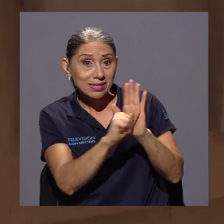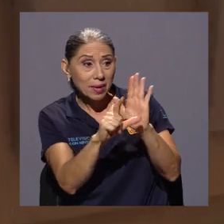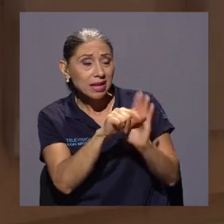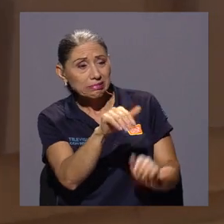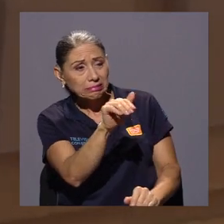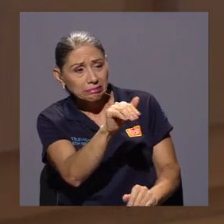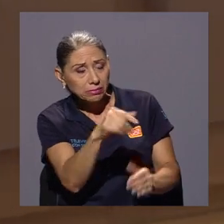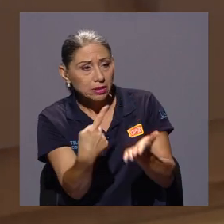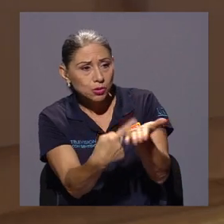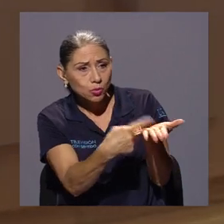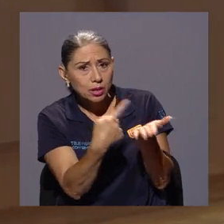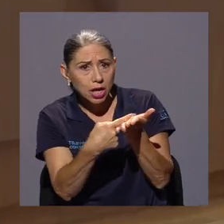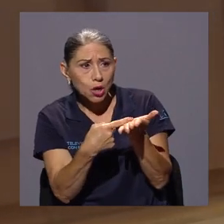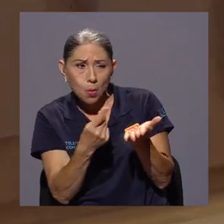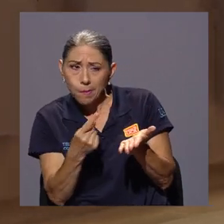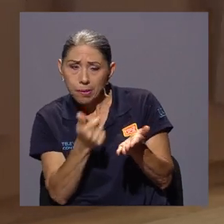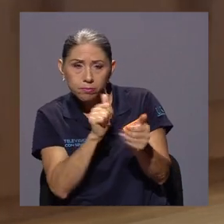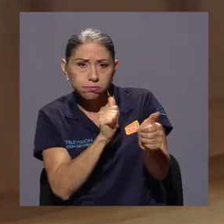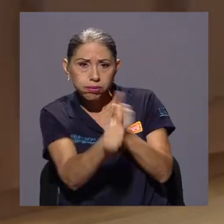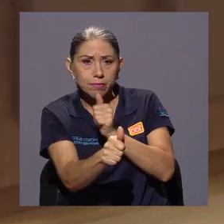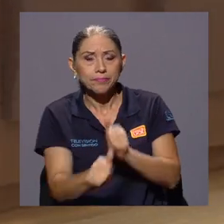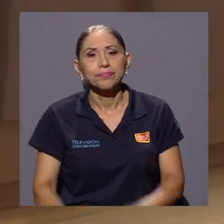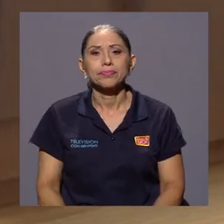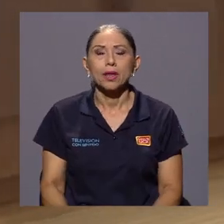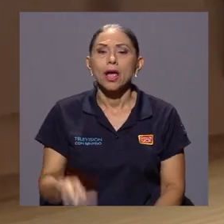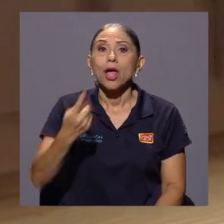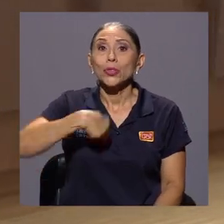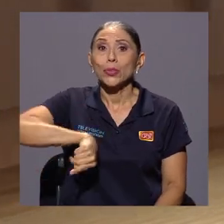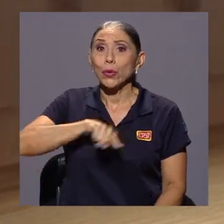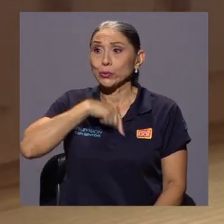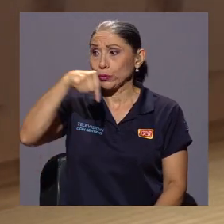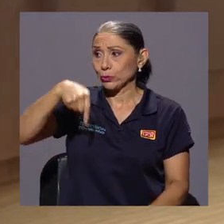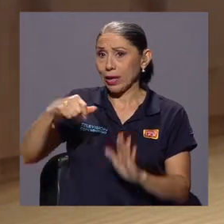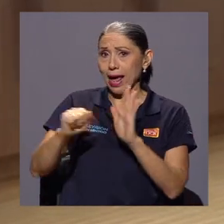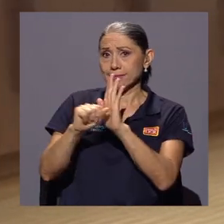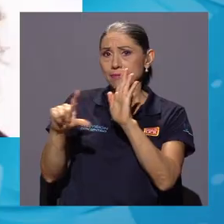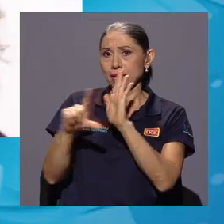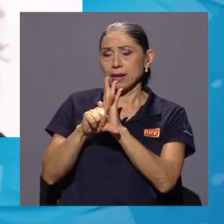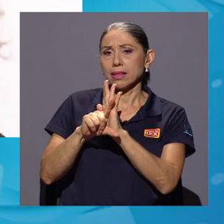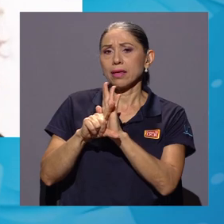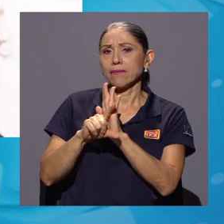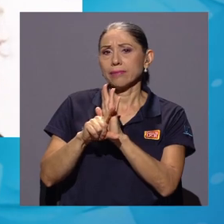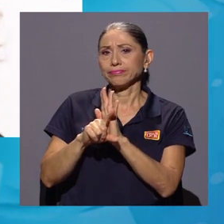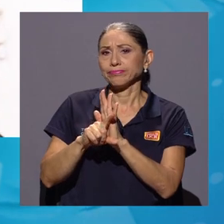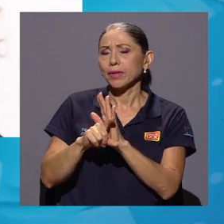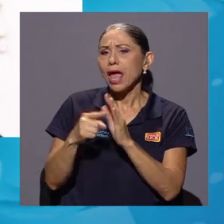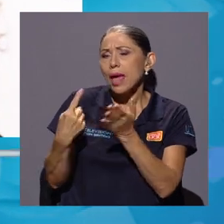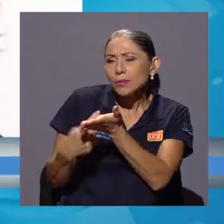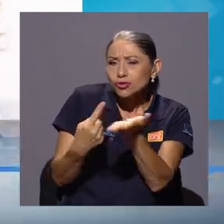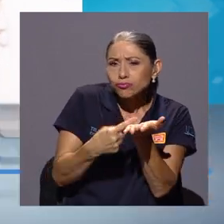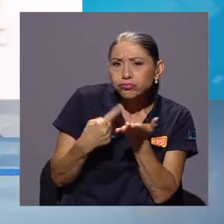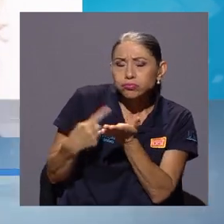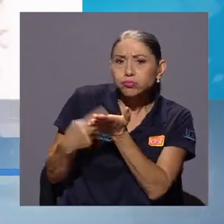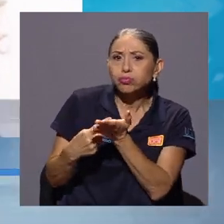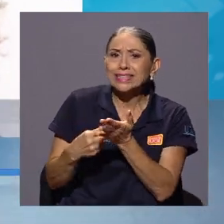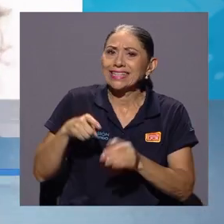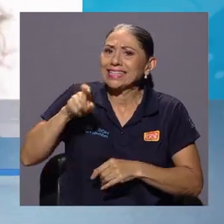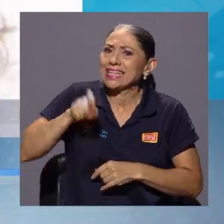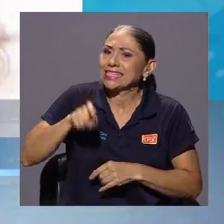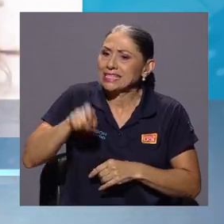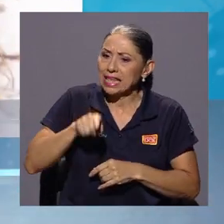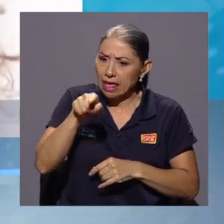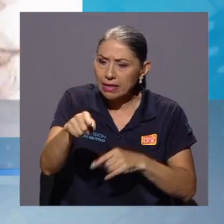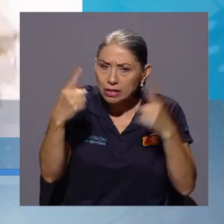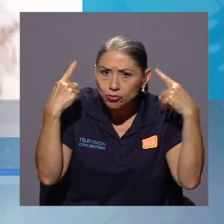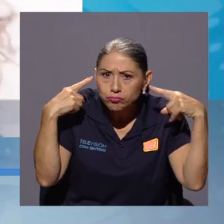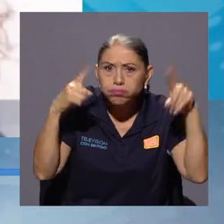a discutirlo y aprobarlo prontamente. Hemos analizado en el plenario la imperiosa necesidad